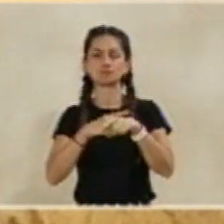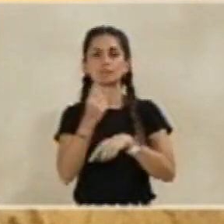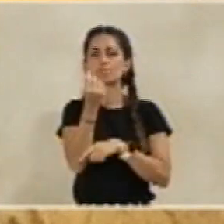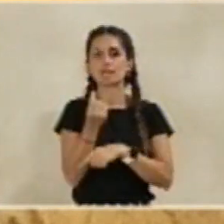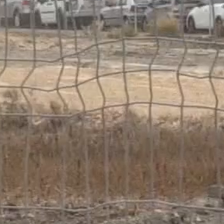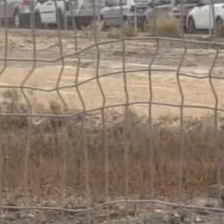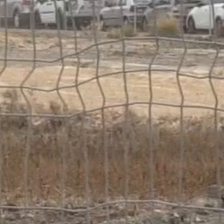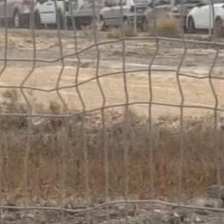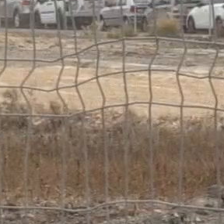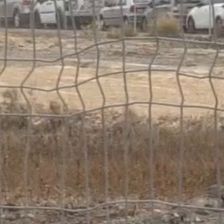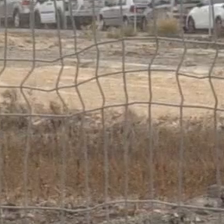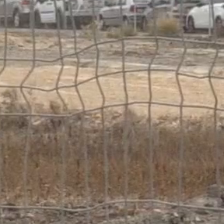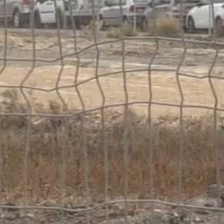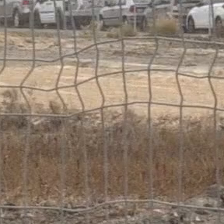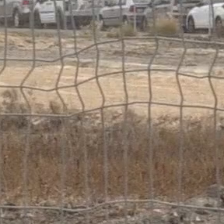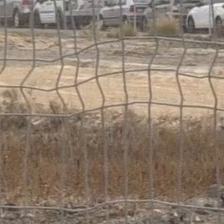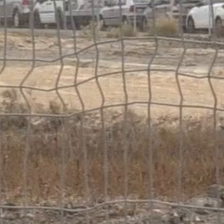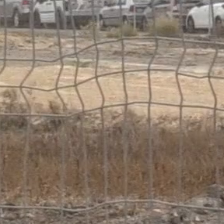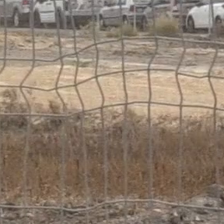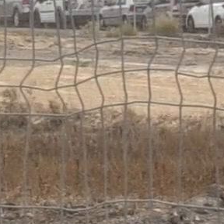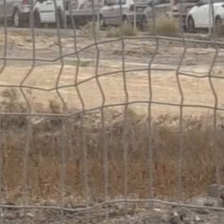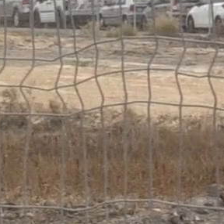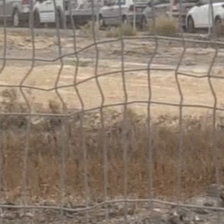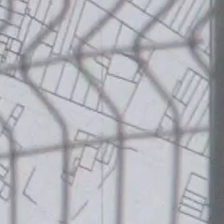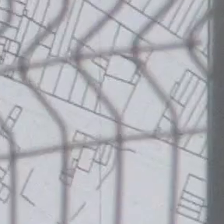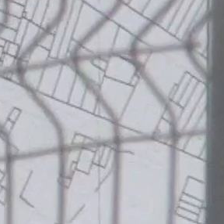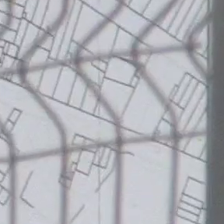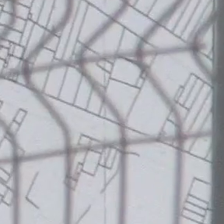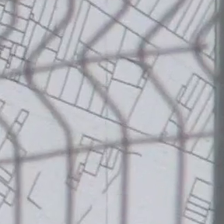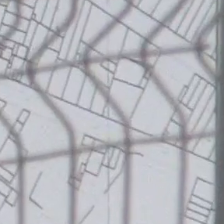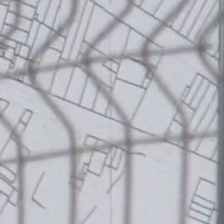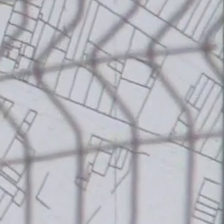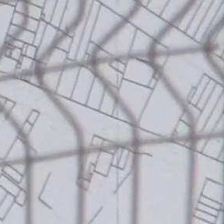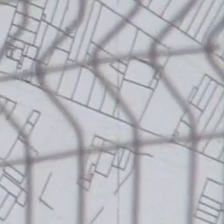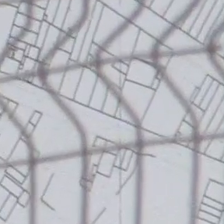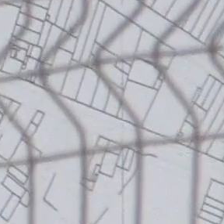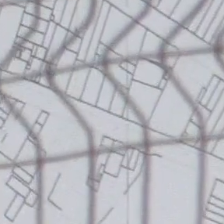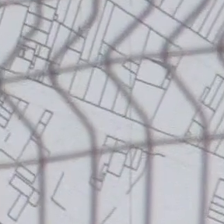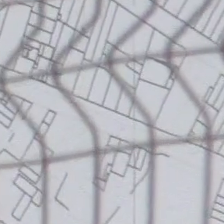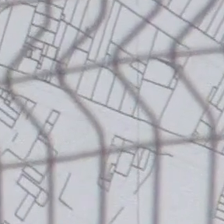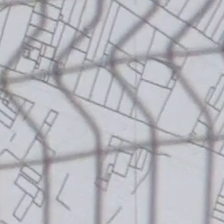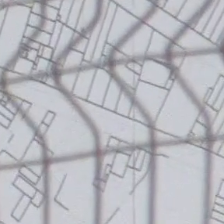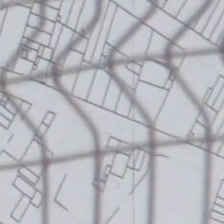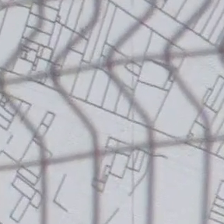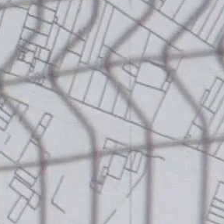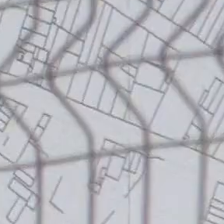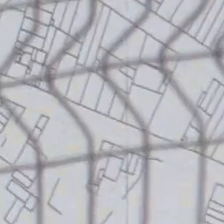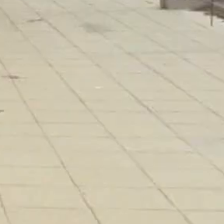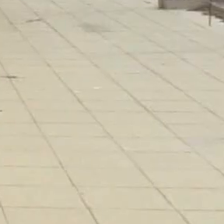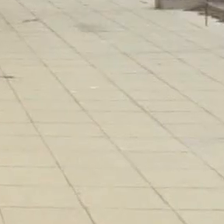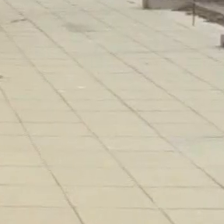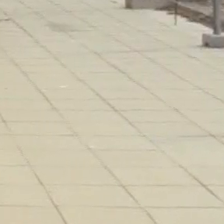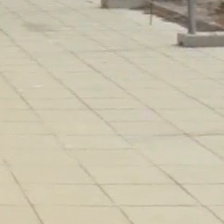grado de respuesta del ayuntamiento. Además, ha salido adelante la solicitud de una operación de crédito de 9 millones de euros